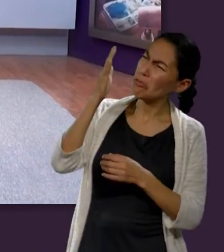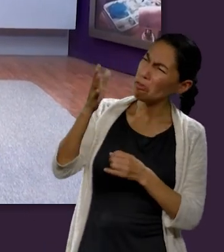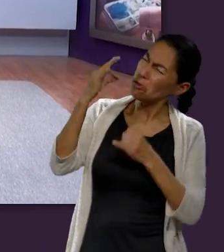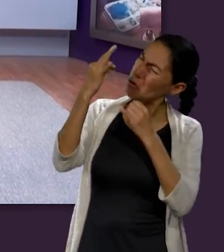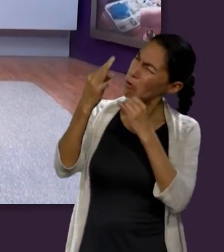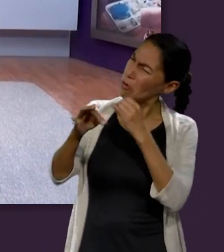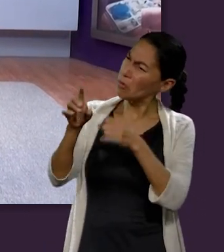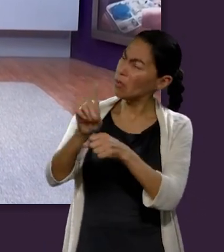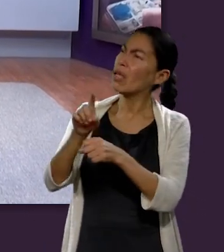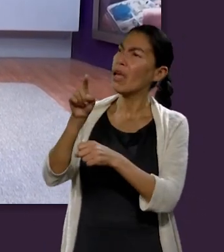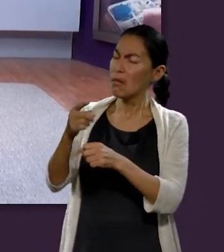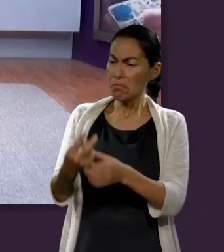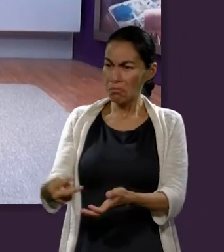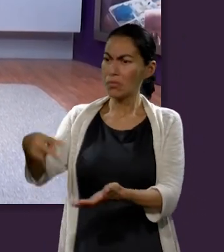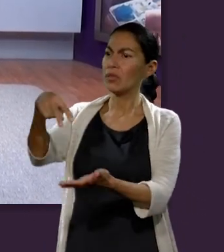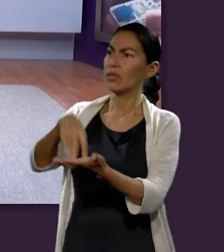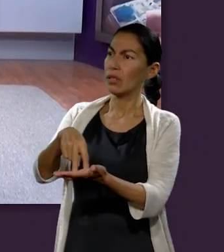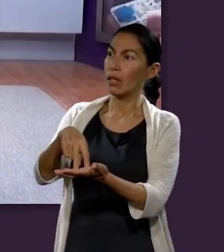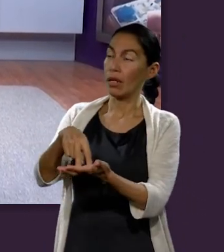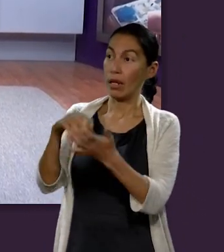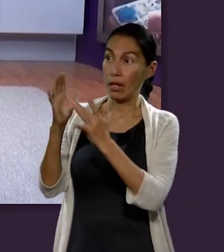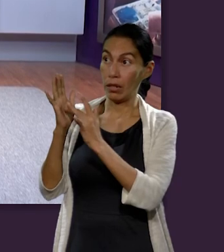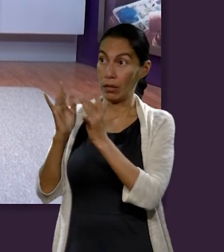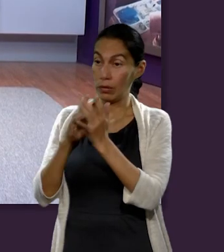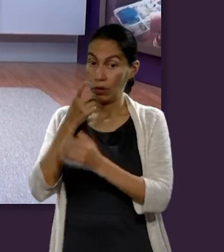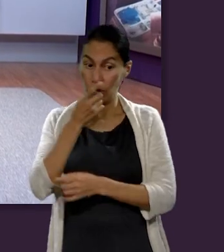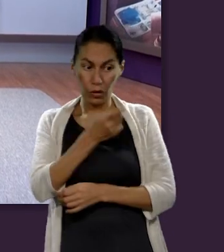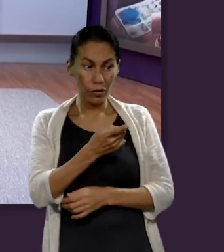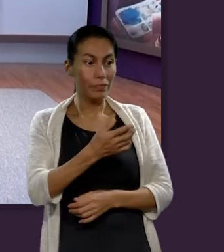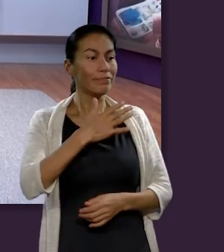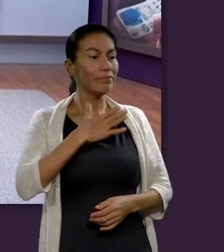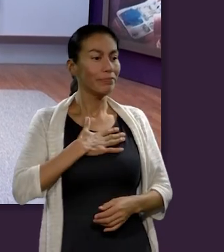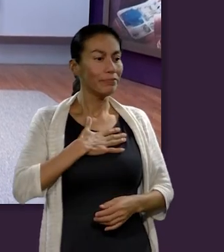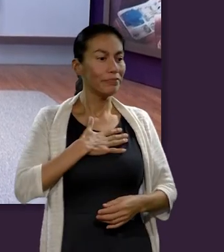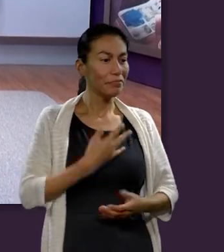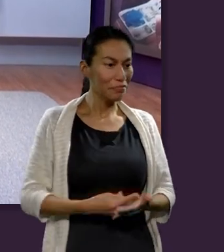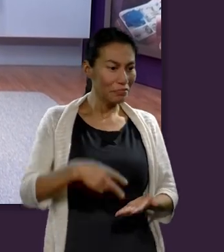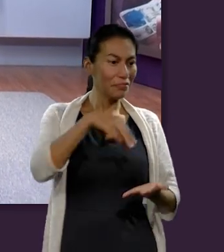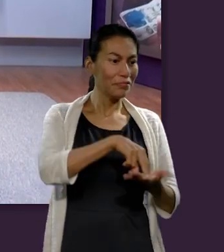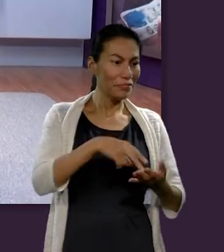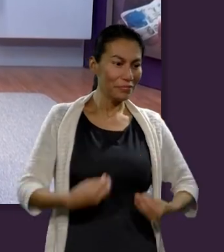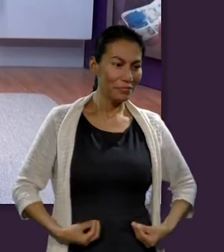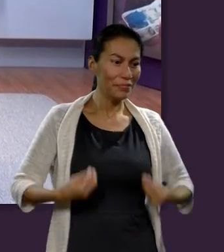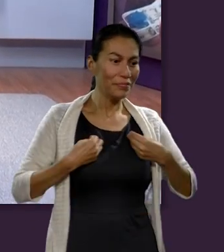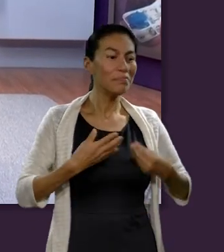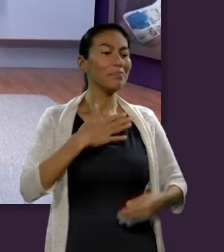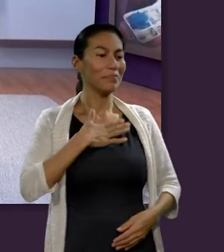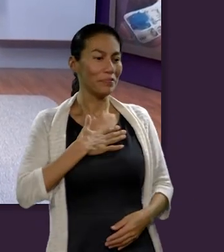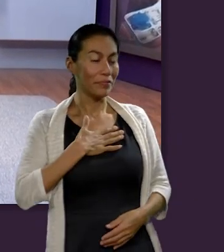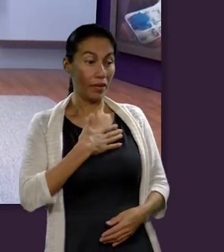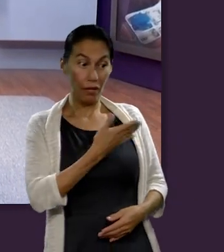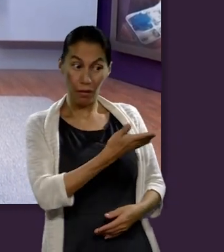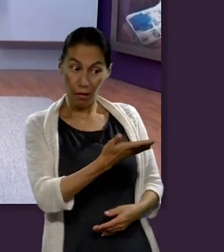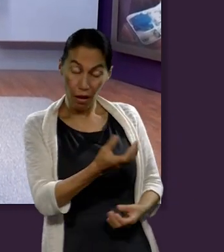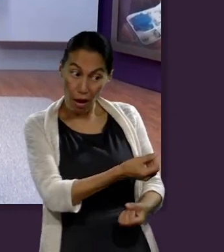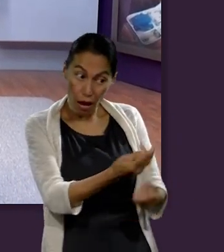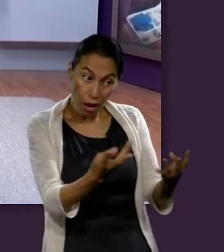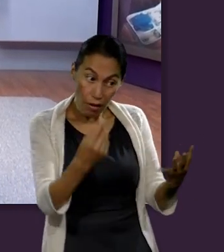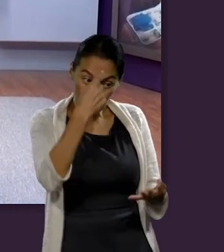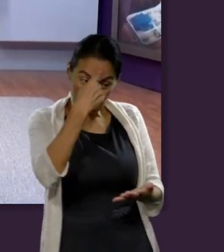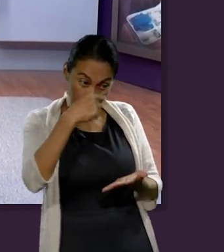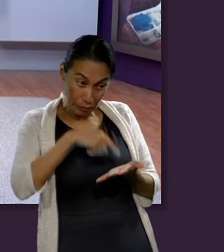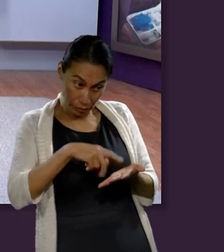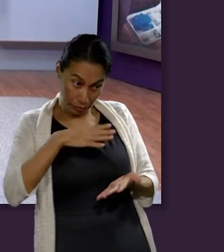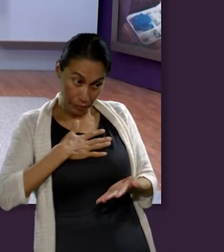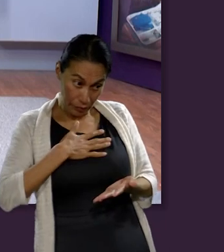resurrección, en el día postrero. Le dijo Jesús, yo soy la resurrección y la vida. El que